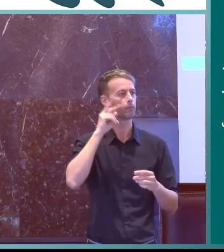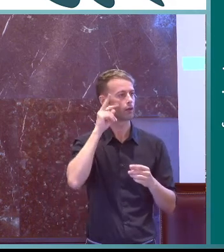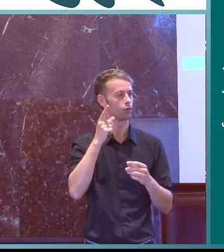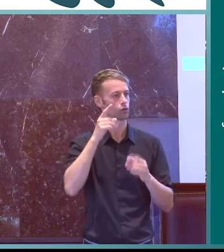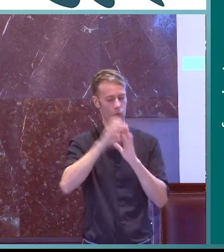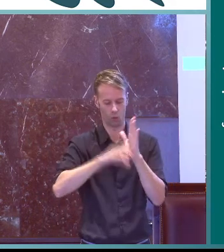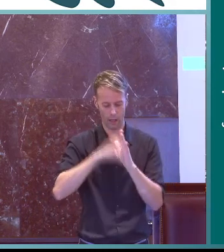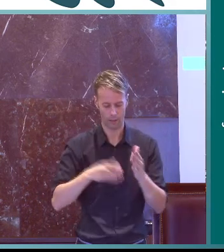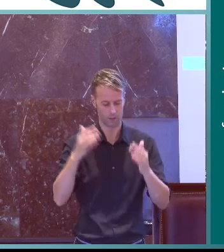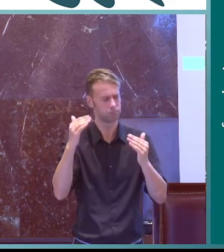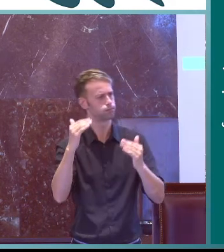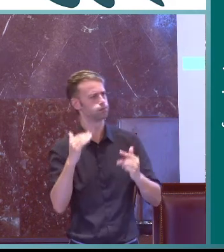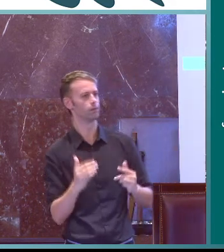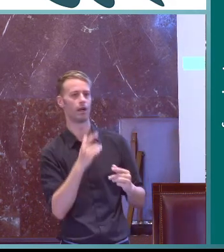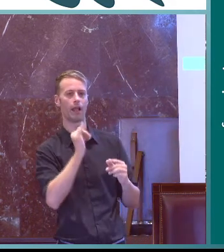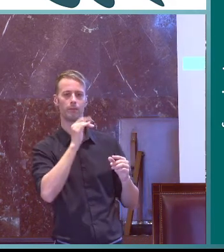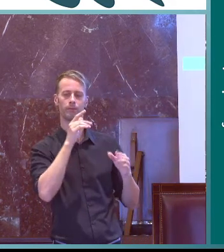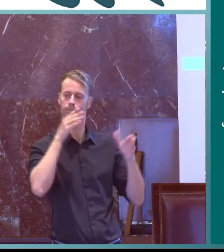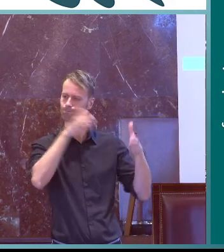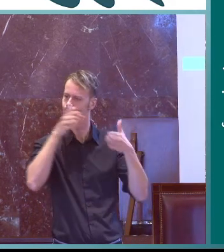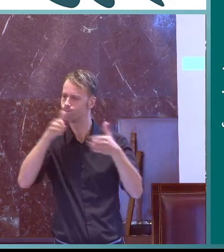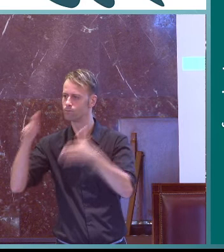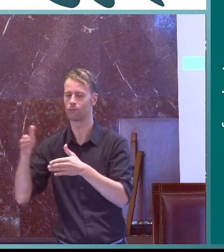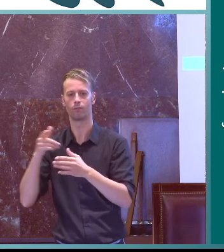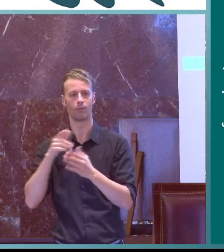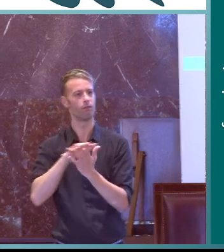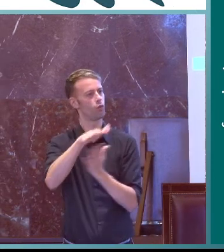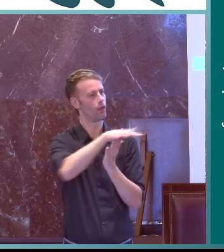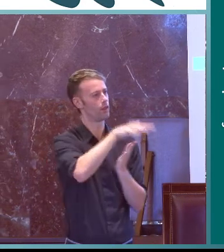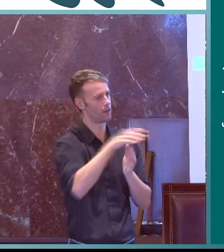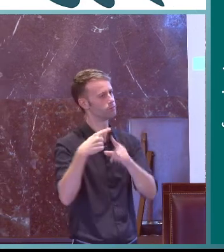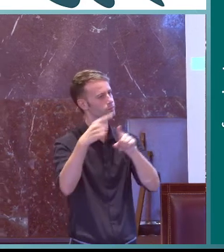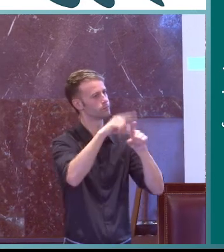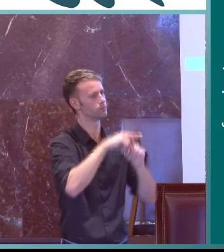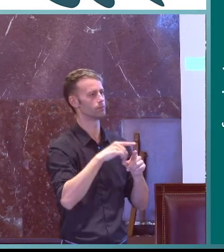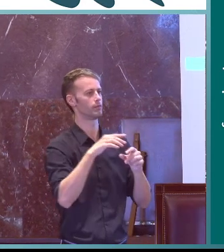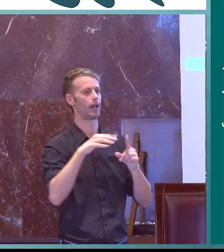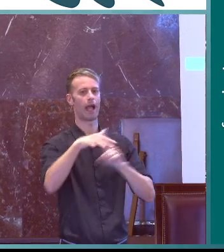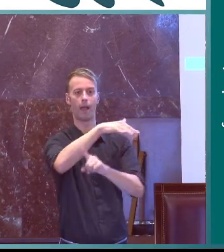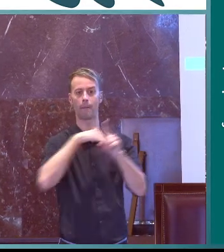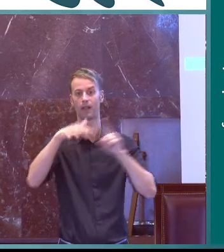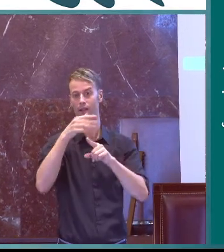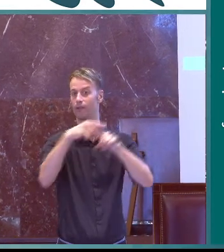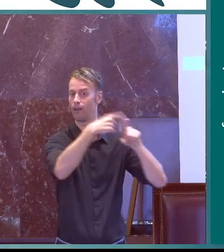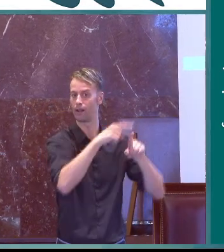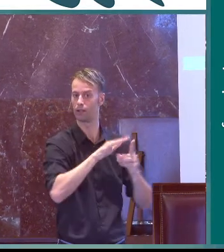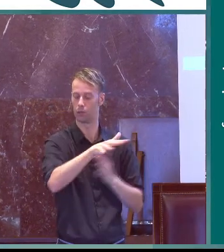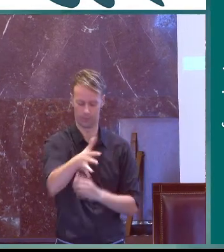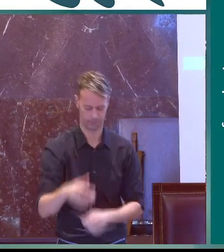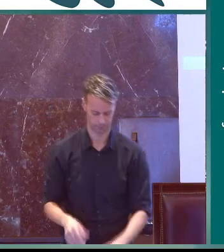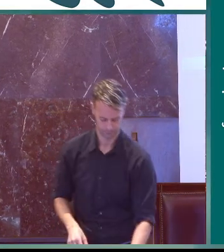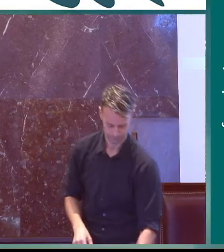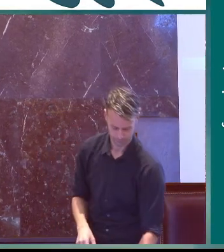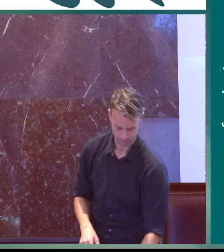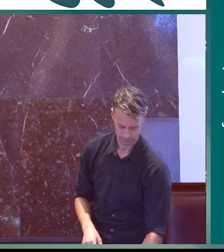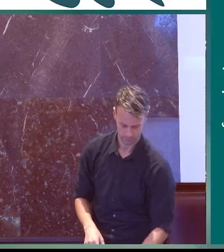pues puede estar con el sistema educativo con los expertos curriculares el profesorado